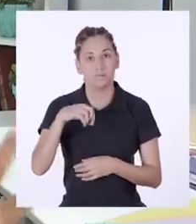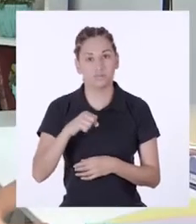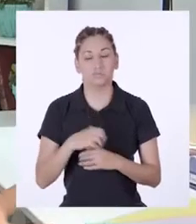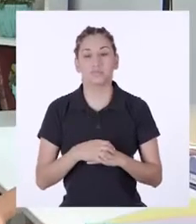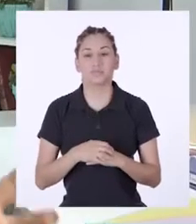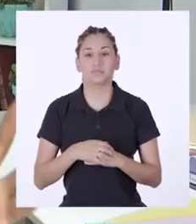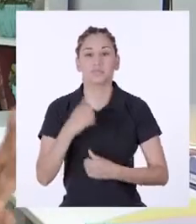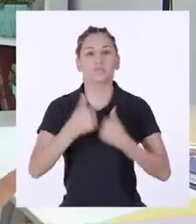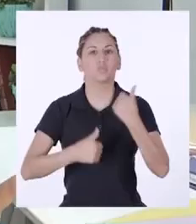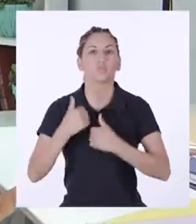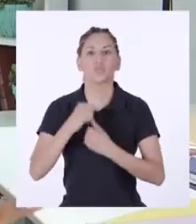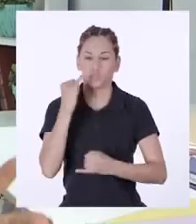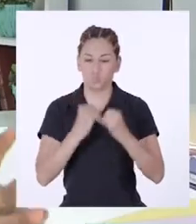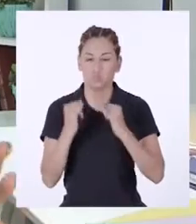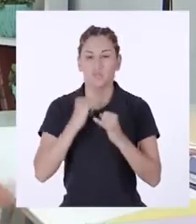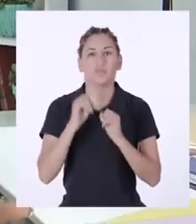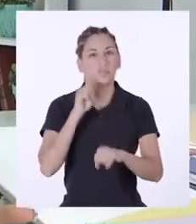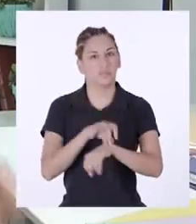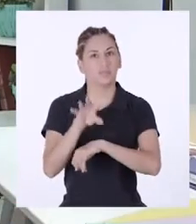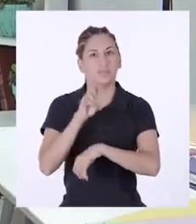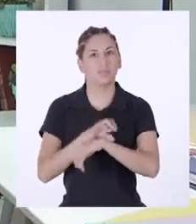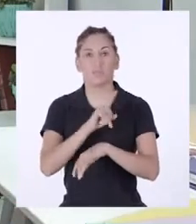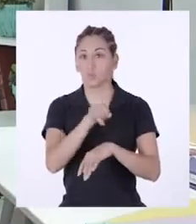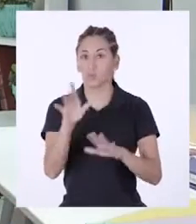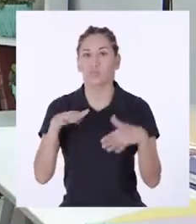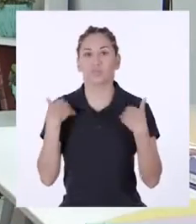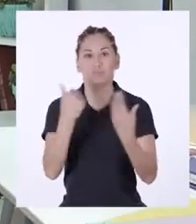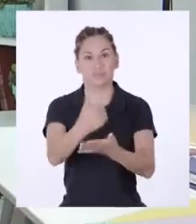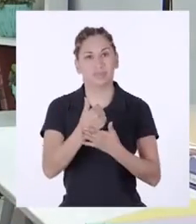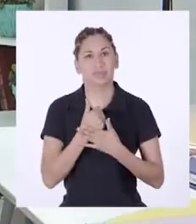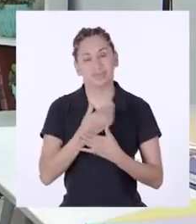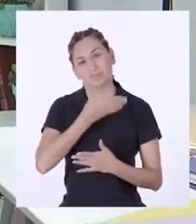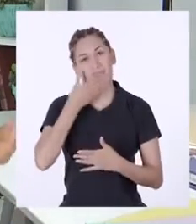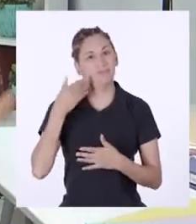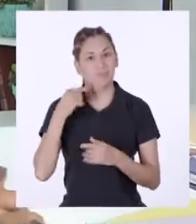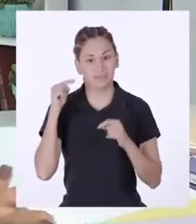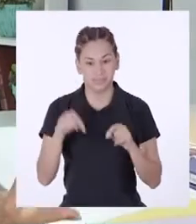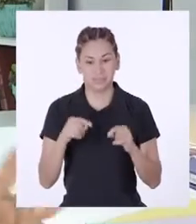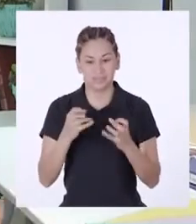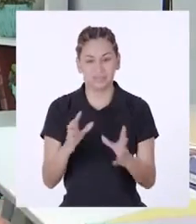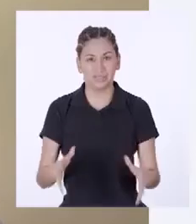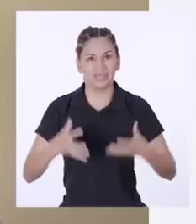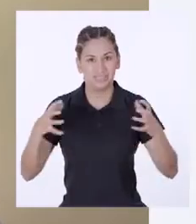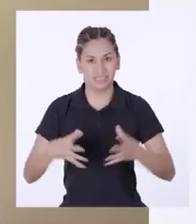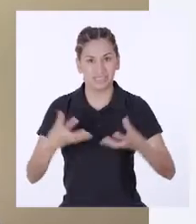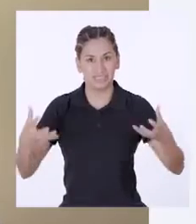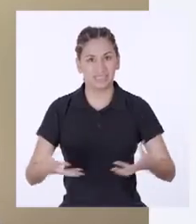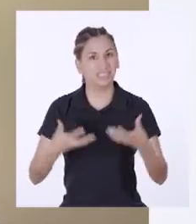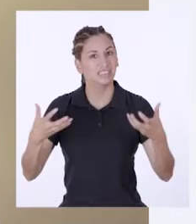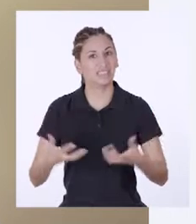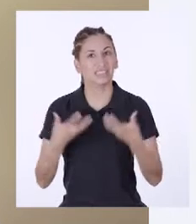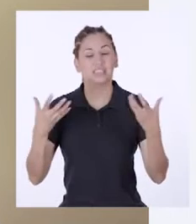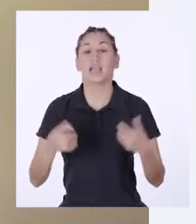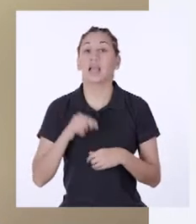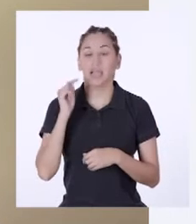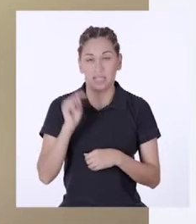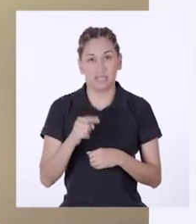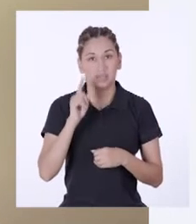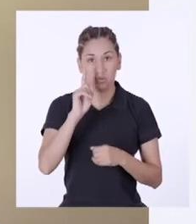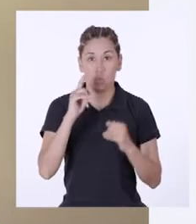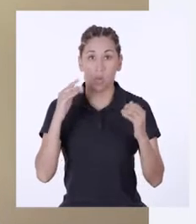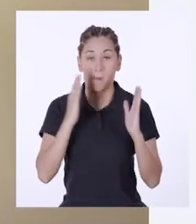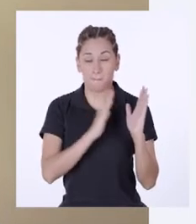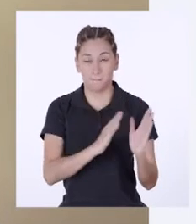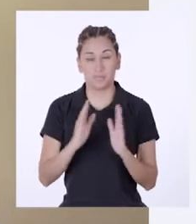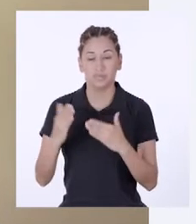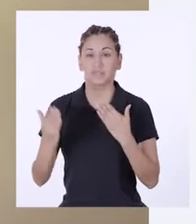¿Cuáles serían las últimas recomendaciones que nos puede brindar para mejorar el compost? El compostaje es un proceso